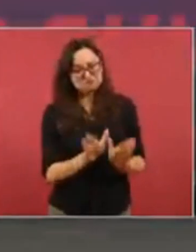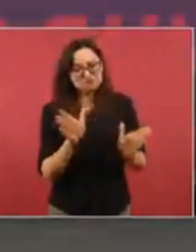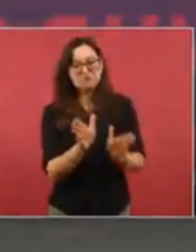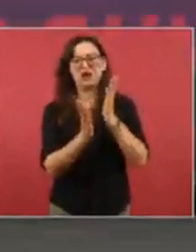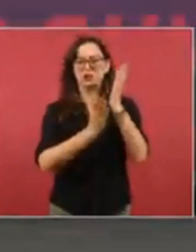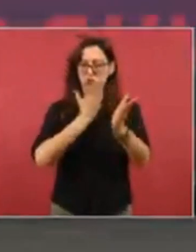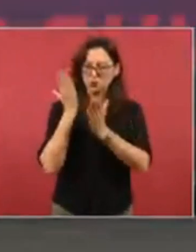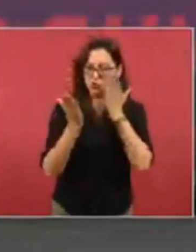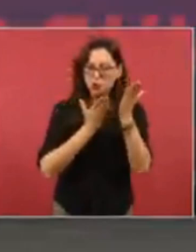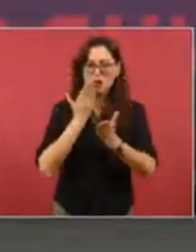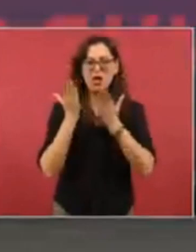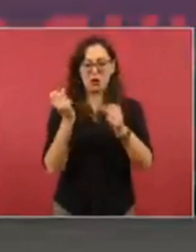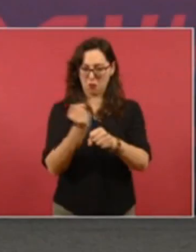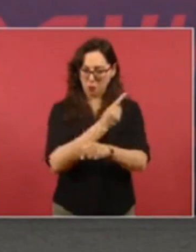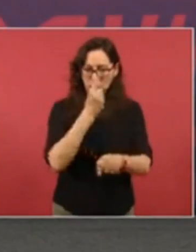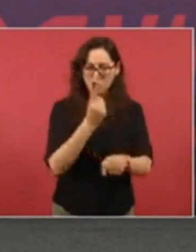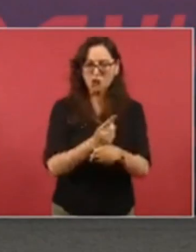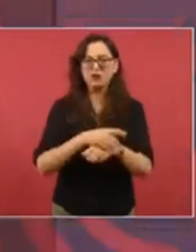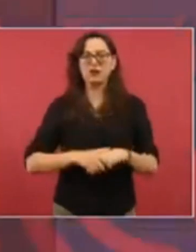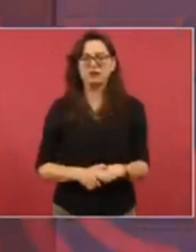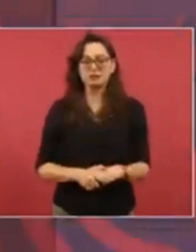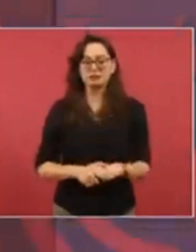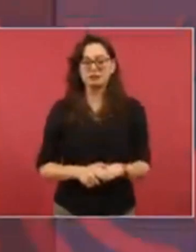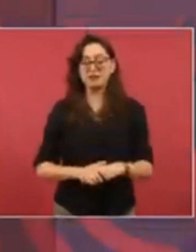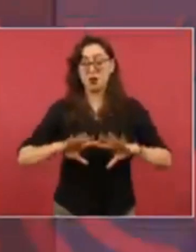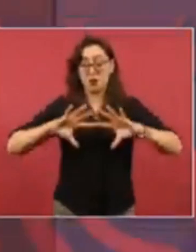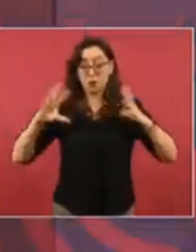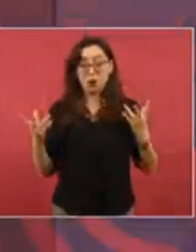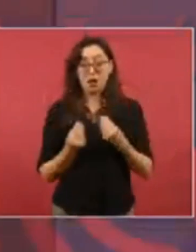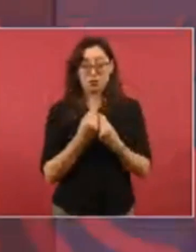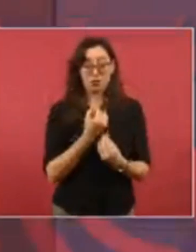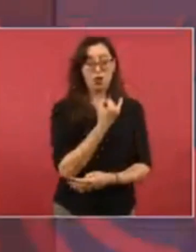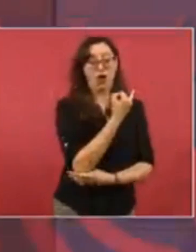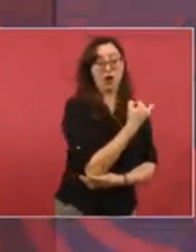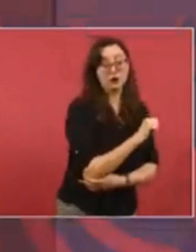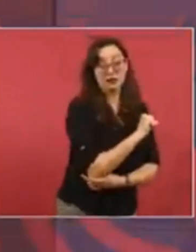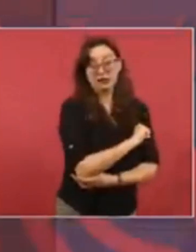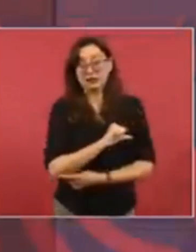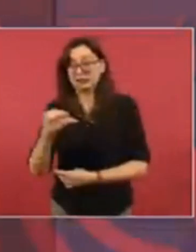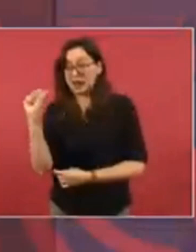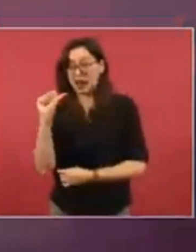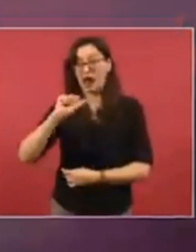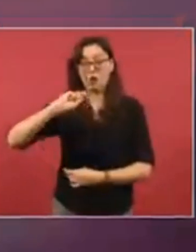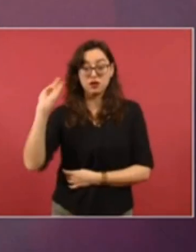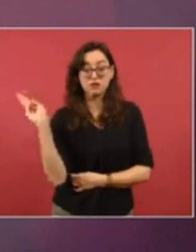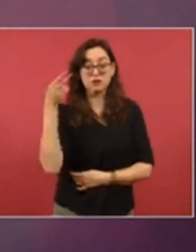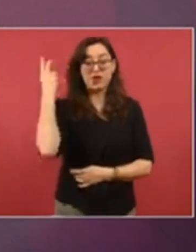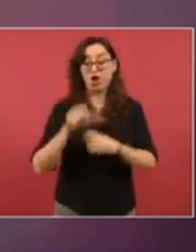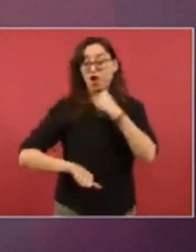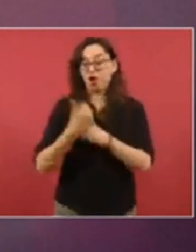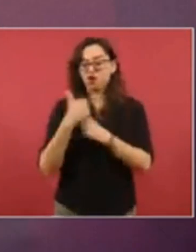en total 11 millones de becas para estudiantes de familias pobres